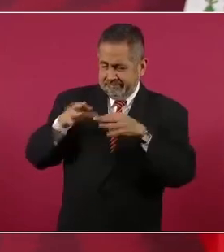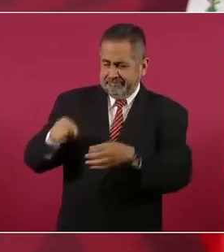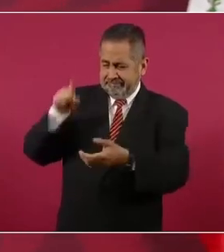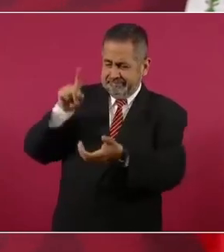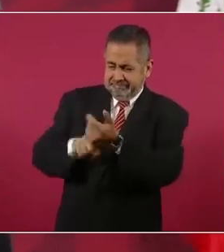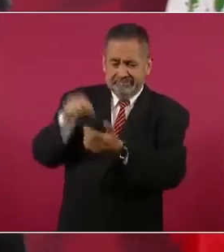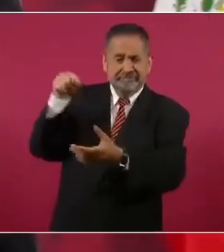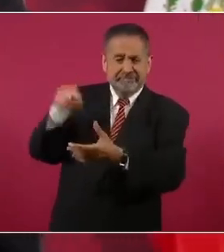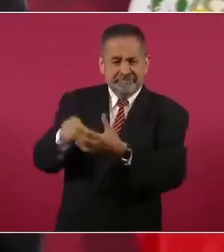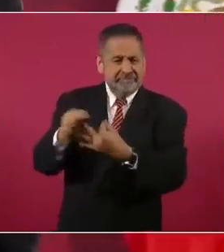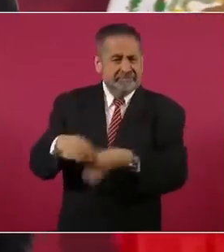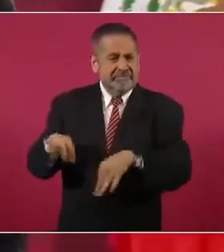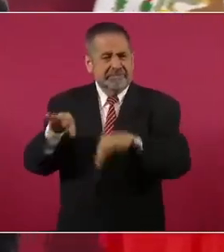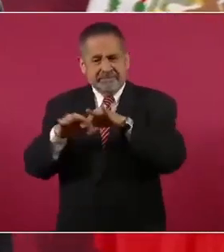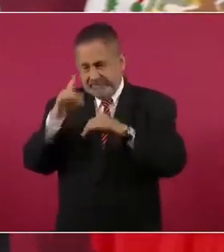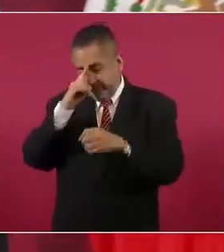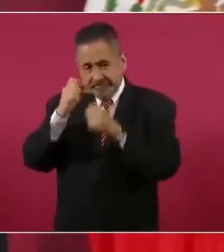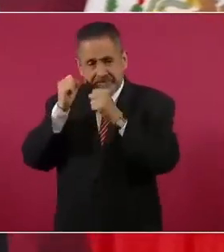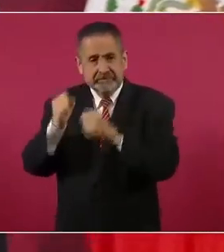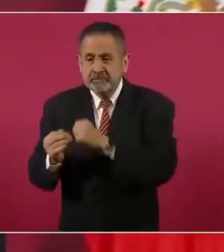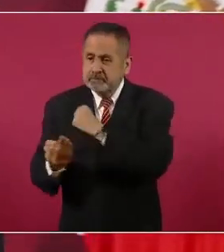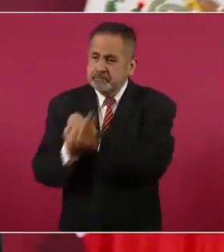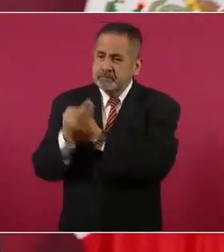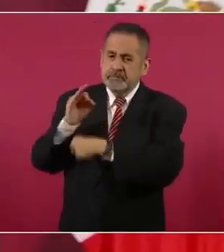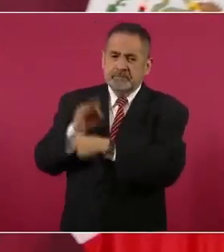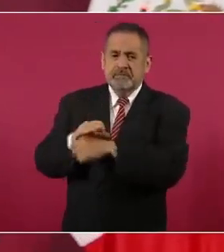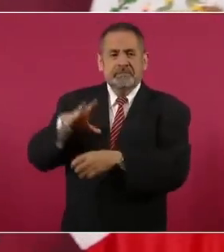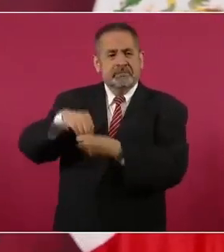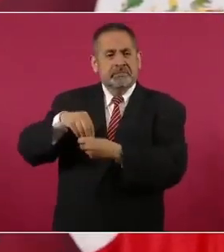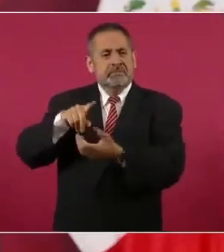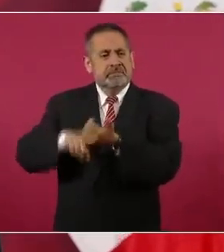más importante de seguridad social en el país.